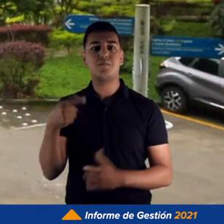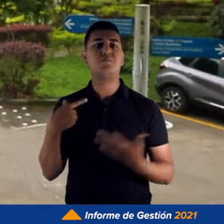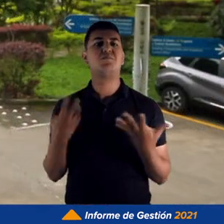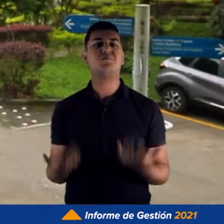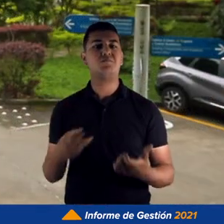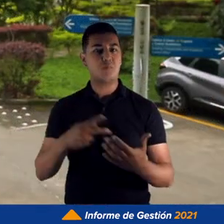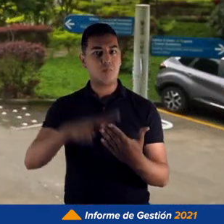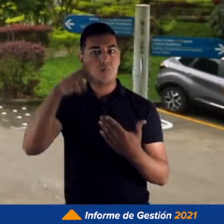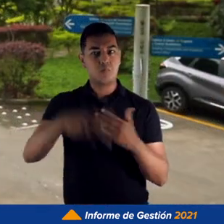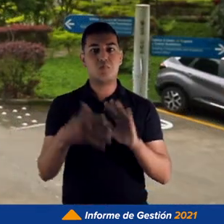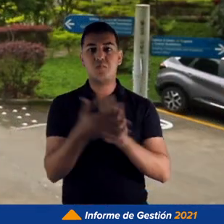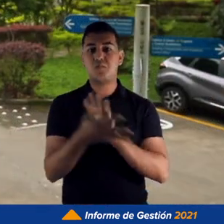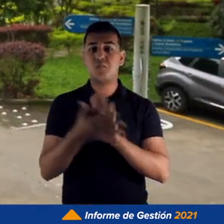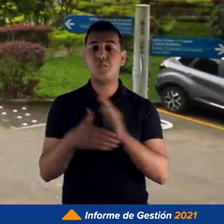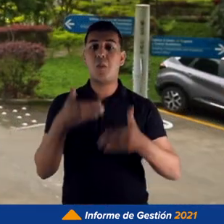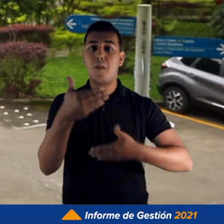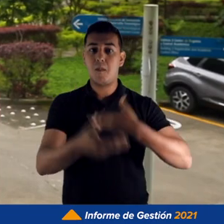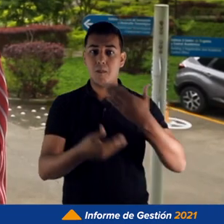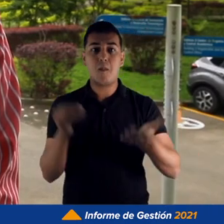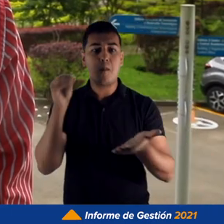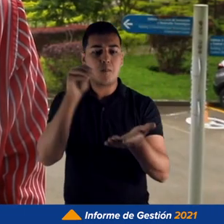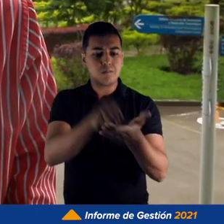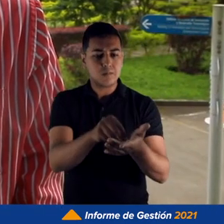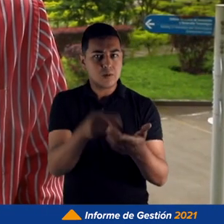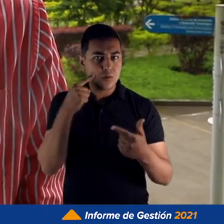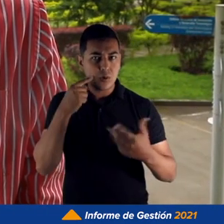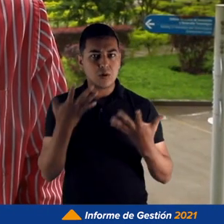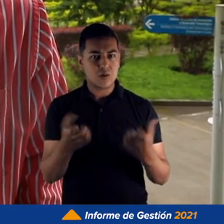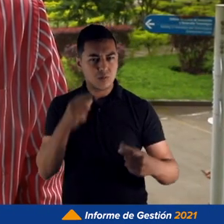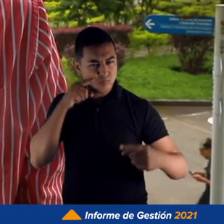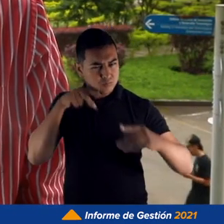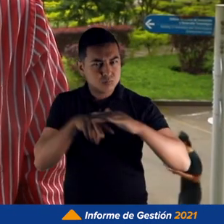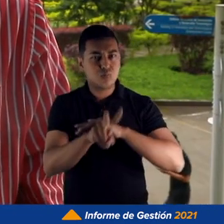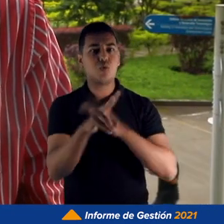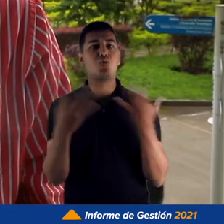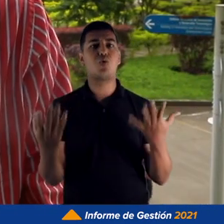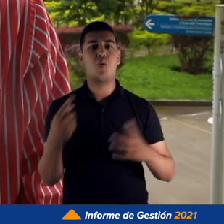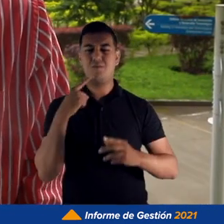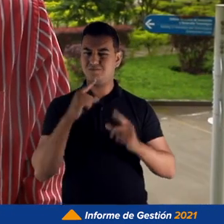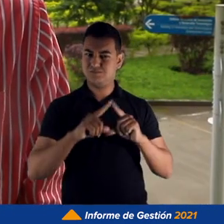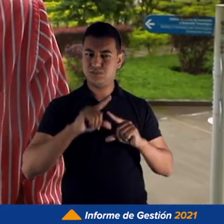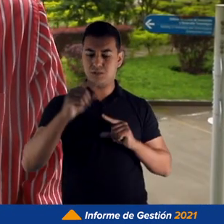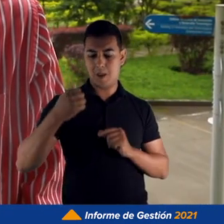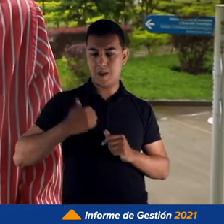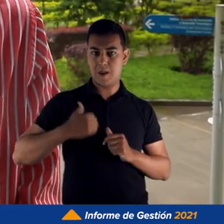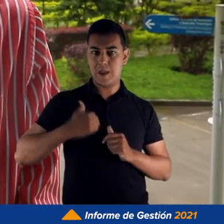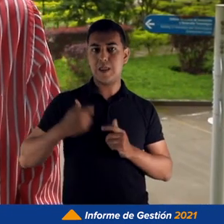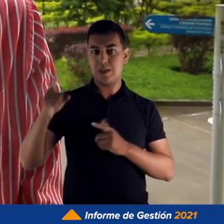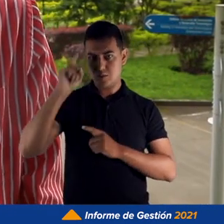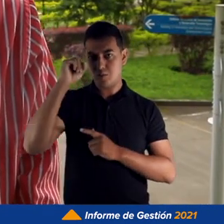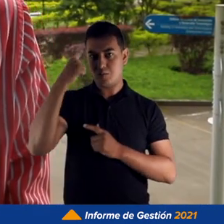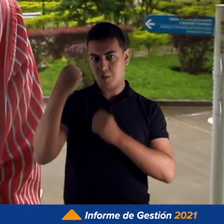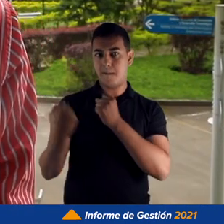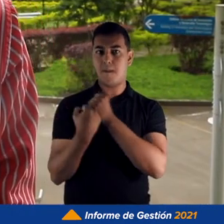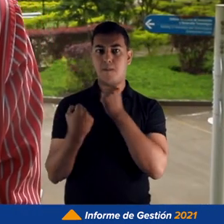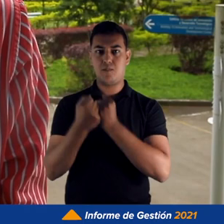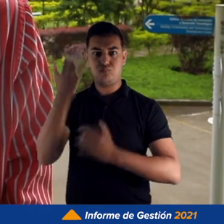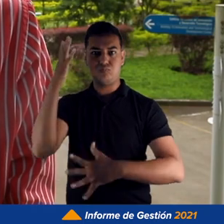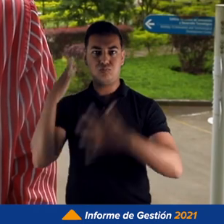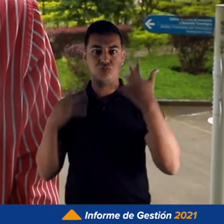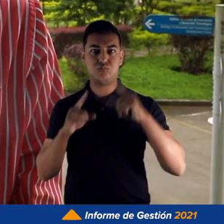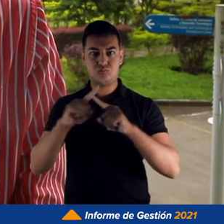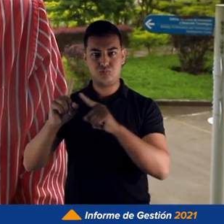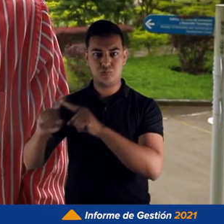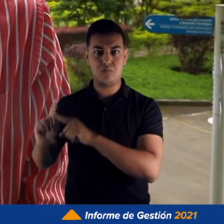es un proyecto que se enlaza a una visión de largo plazo de trabajo con el gobierno de Canadá y el servicio